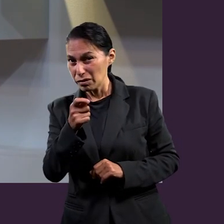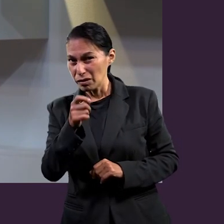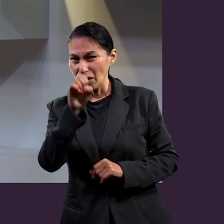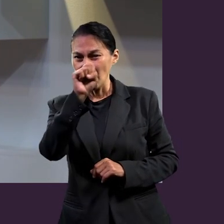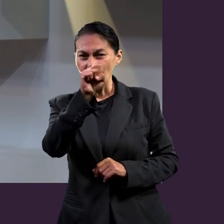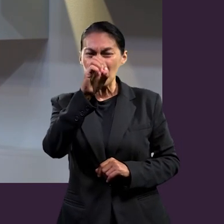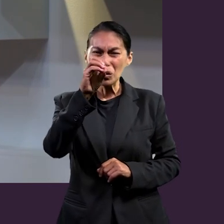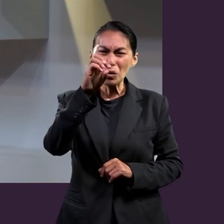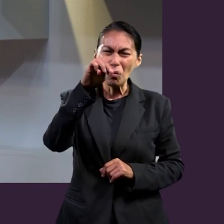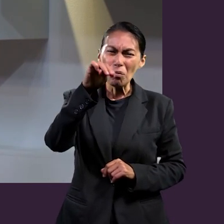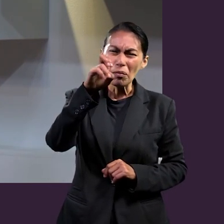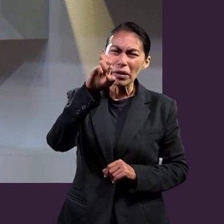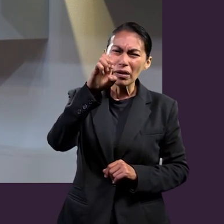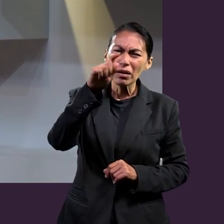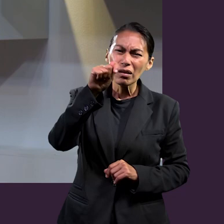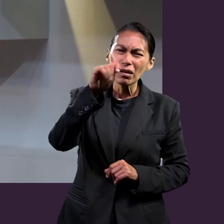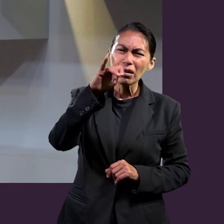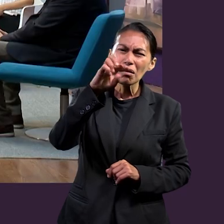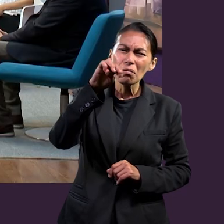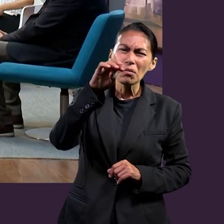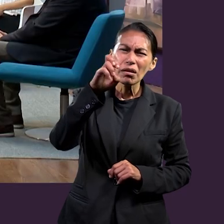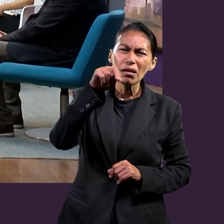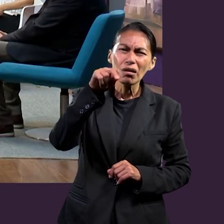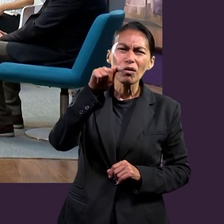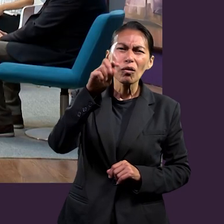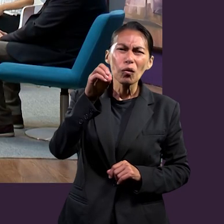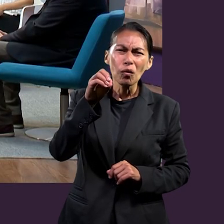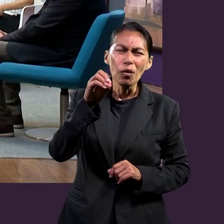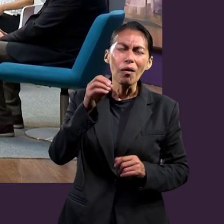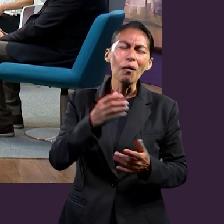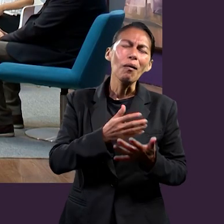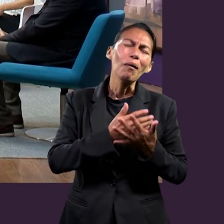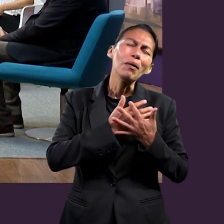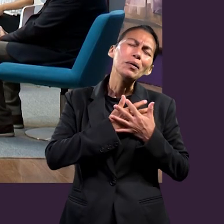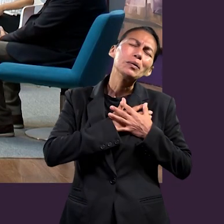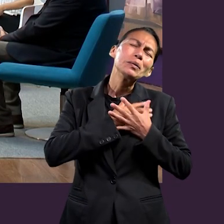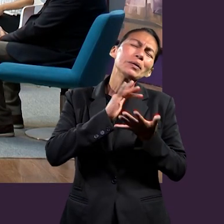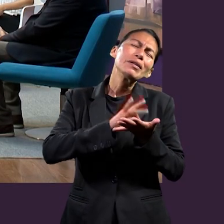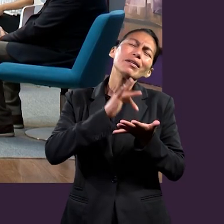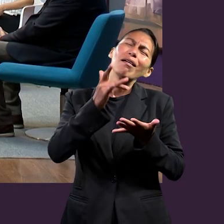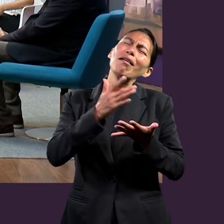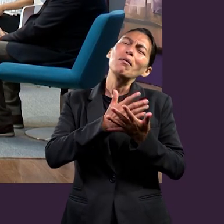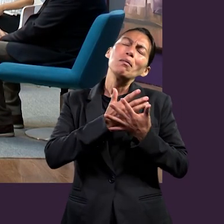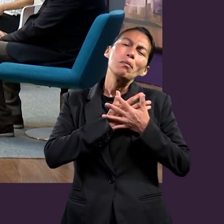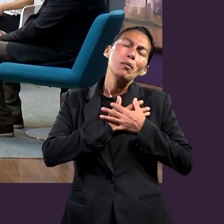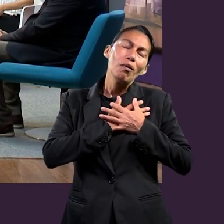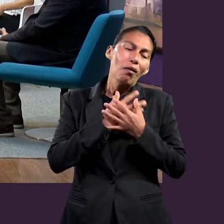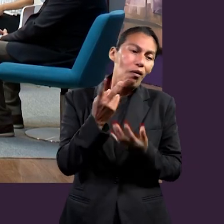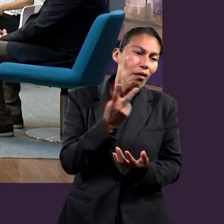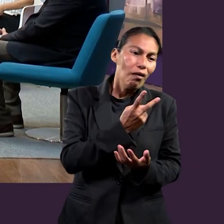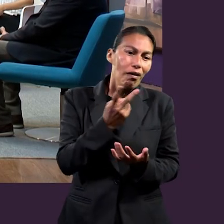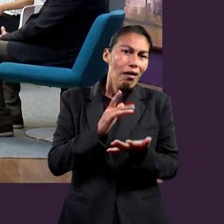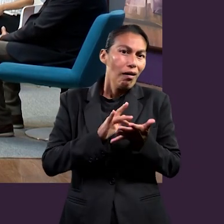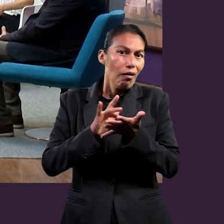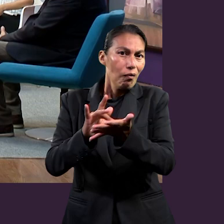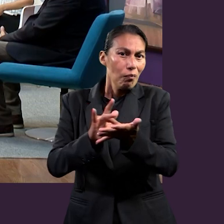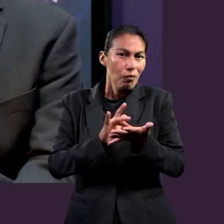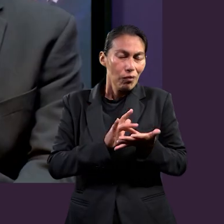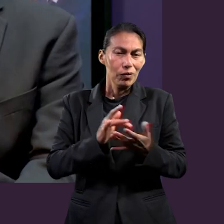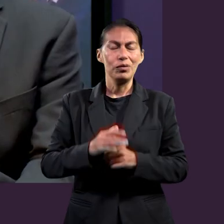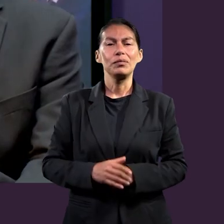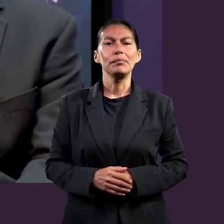tengan alguna otra opinión acerca de este asunto del sometimiento de las mujeres y el rol de la mujer en la familia. Jairo, ¿tú qué estás tratando?